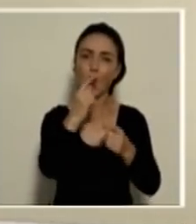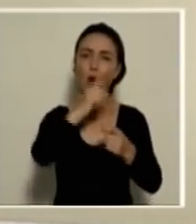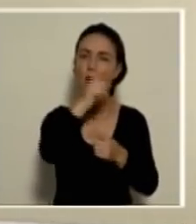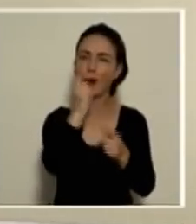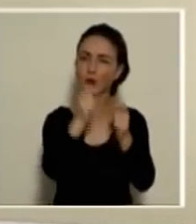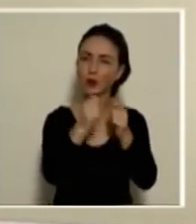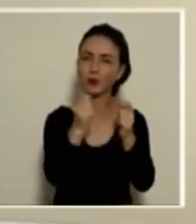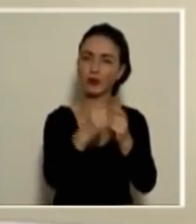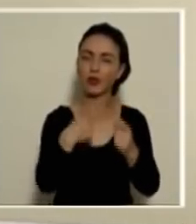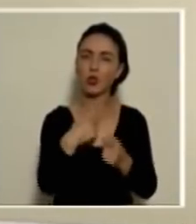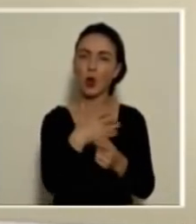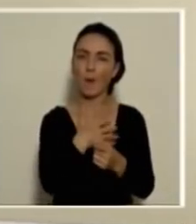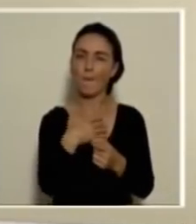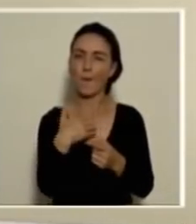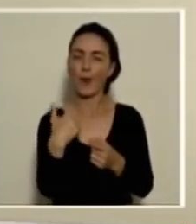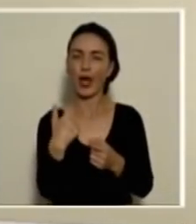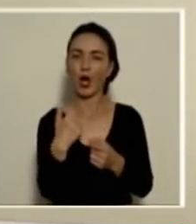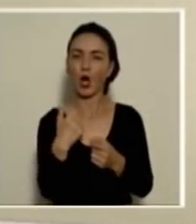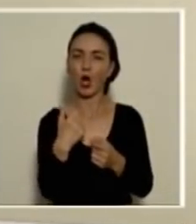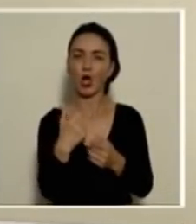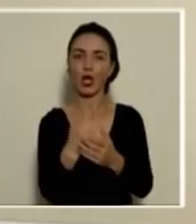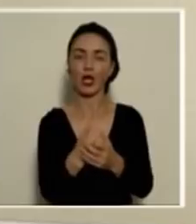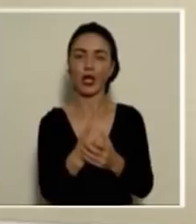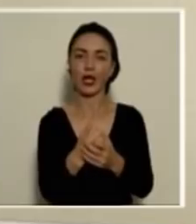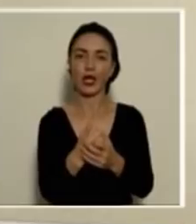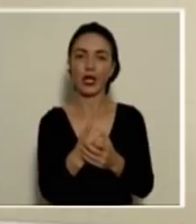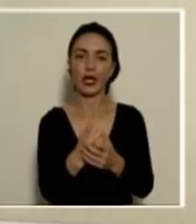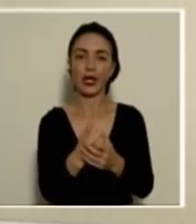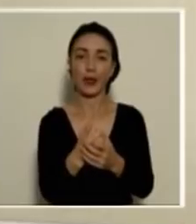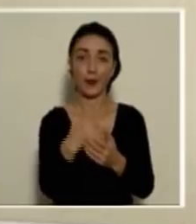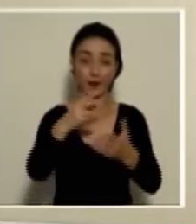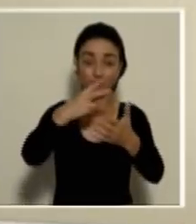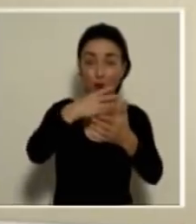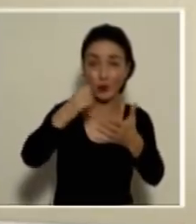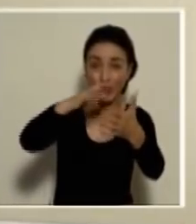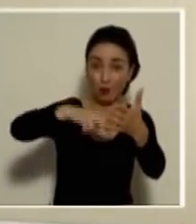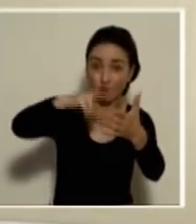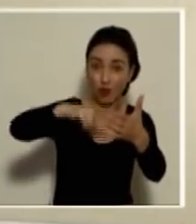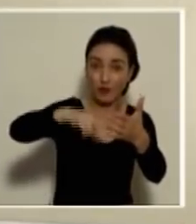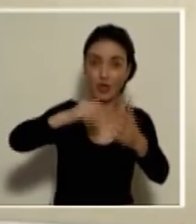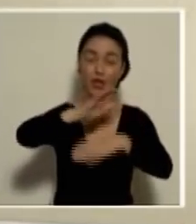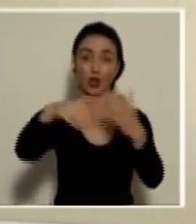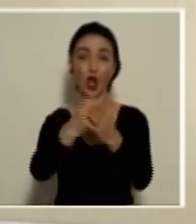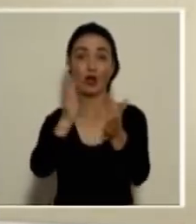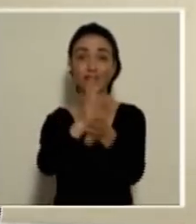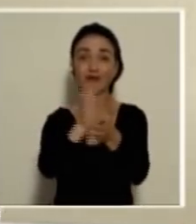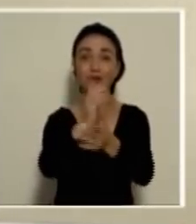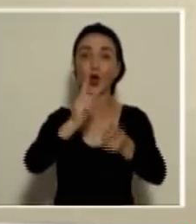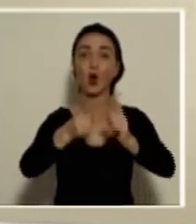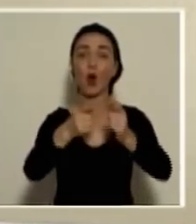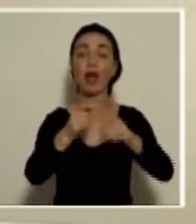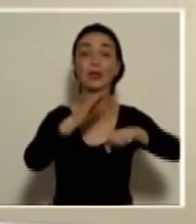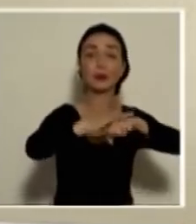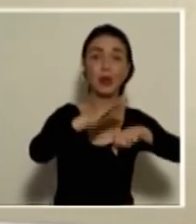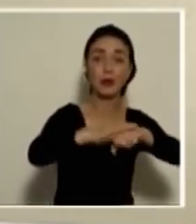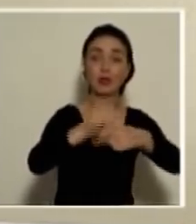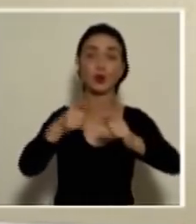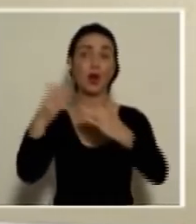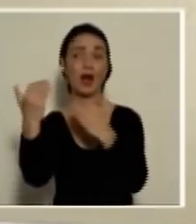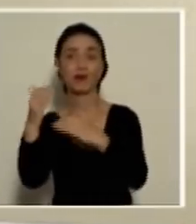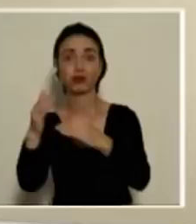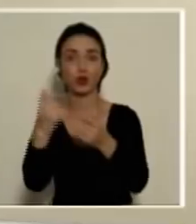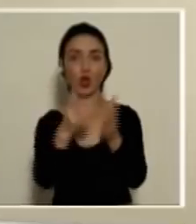específica, pues me gustaría revisarla antes de dar una respuesta. Recordemos que toda la documentación al respecto de cuáles son las excepciones, aquí tengo yo